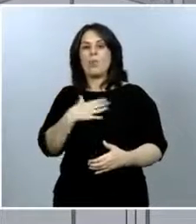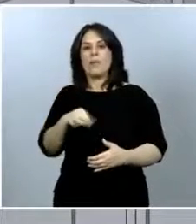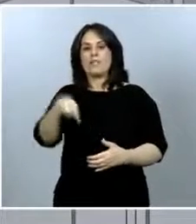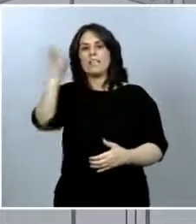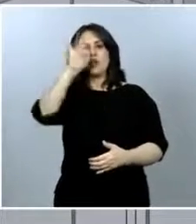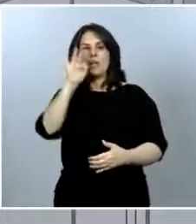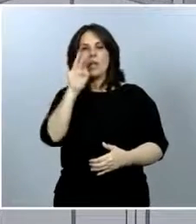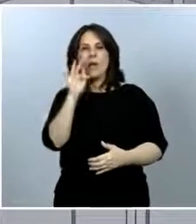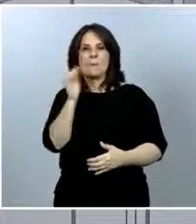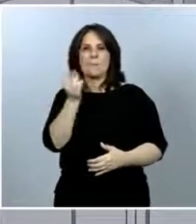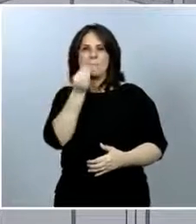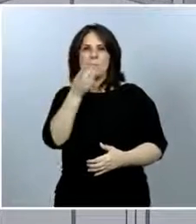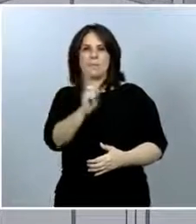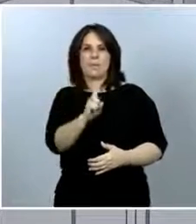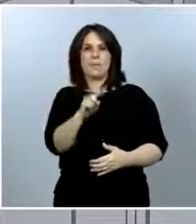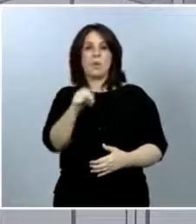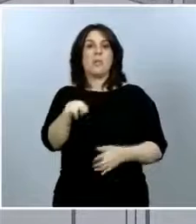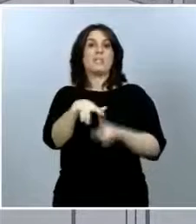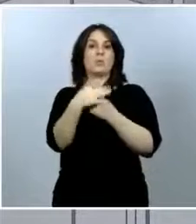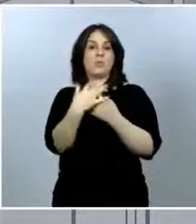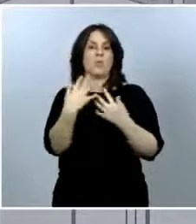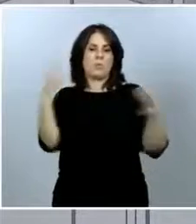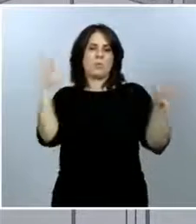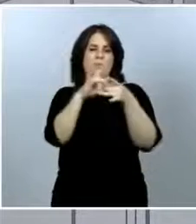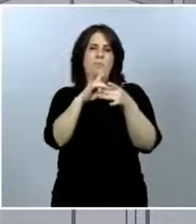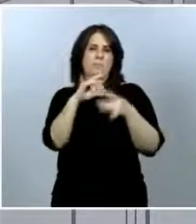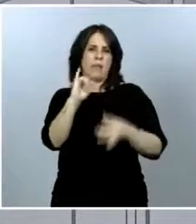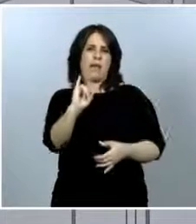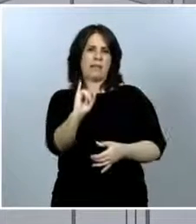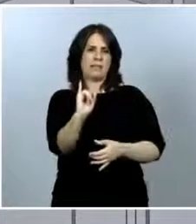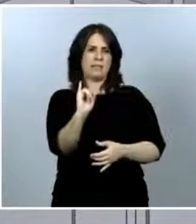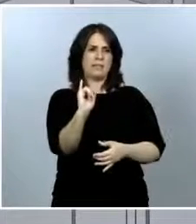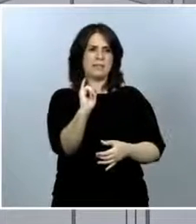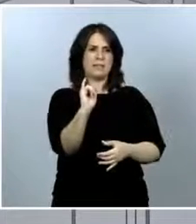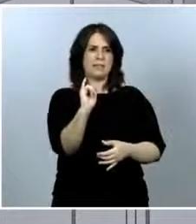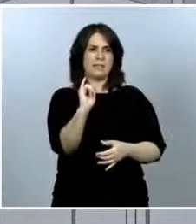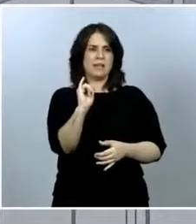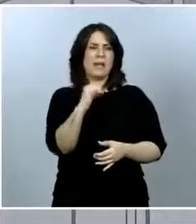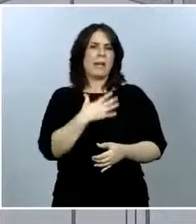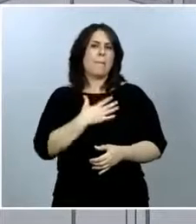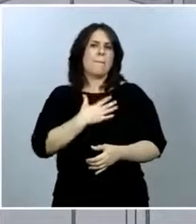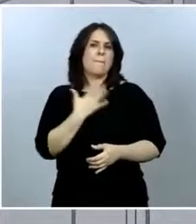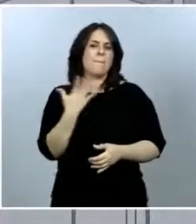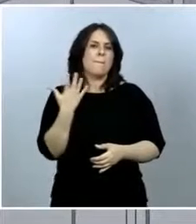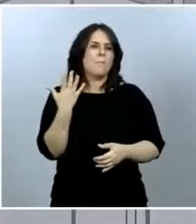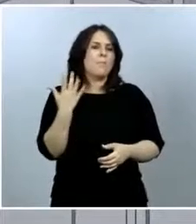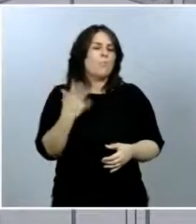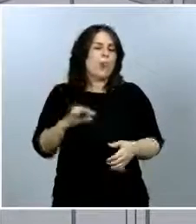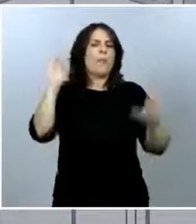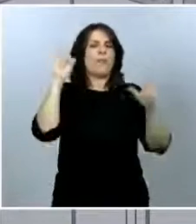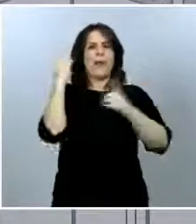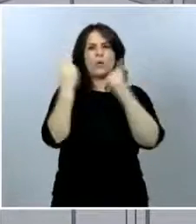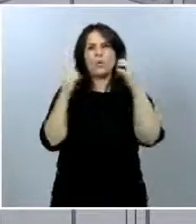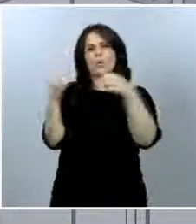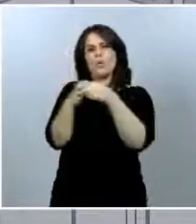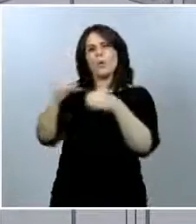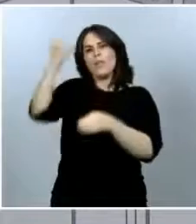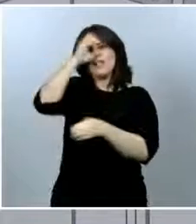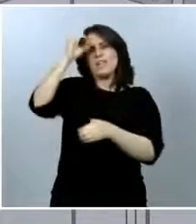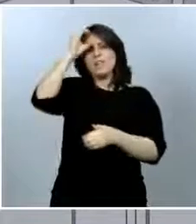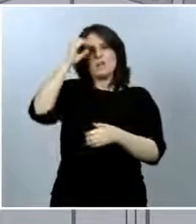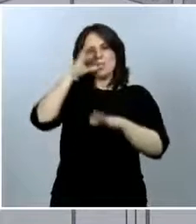En este caso, yo creo que estamos ante una asociación de este tipo, que sí que puede ser que algún grupo de científicos la estén estudiando, pero